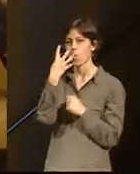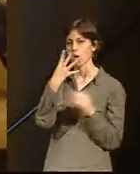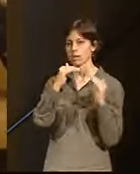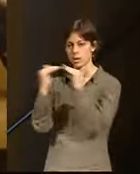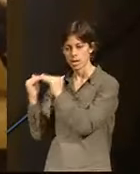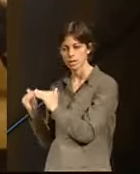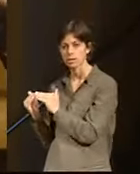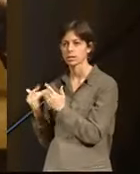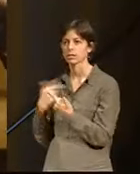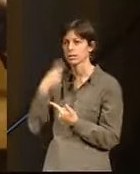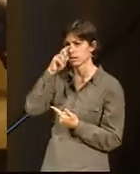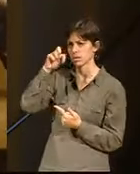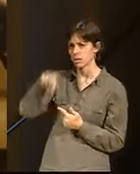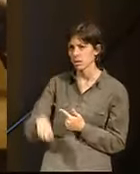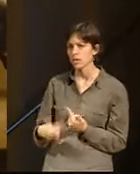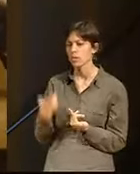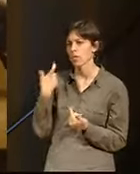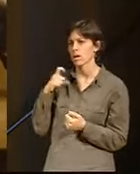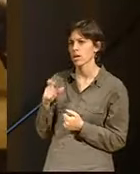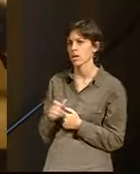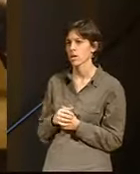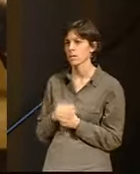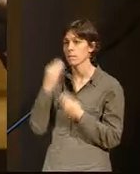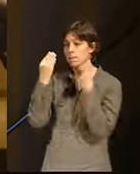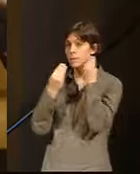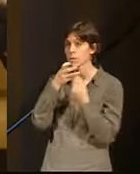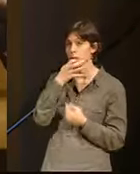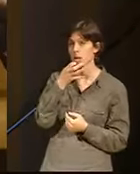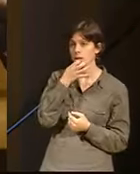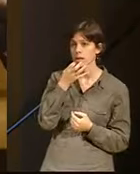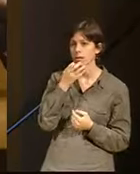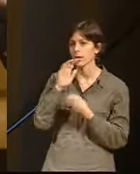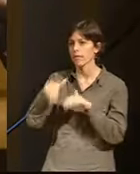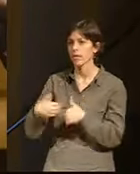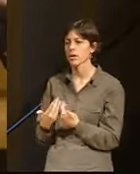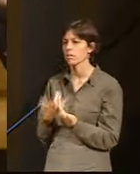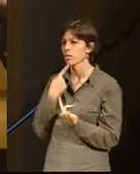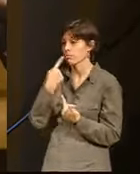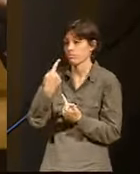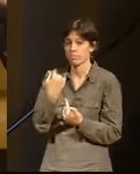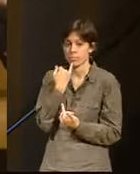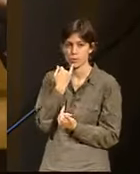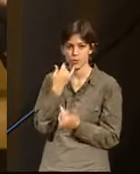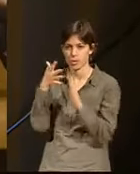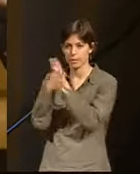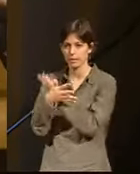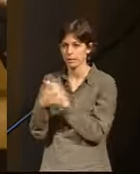hemos contado un poco quiénes somos, lo que hacemos. Ayer pensaba por la tarde que contar y digo, bueno, pues voy a decir poco. Al final,